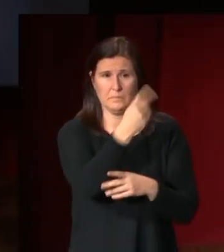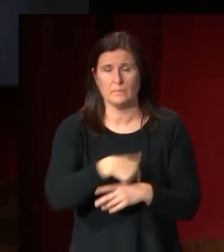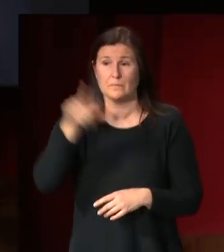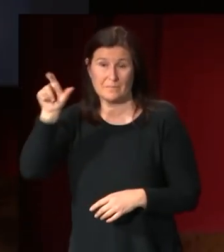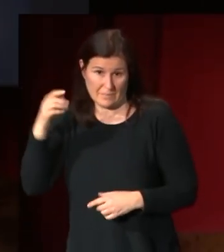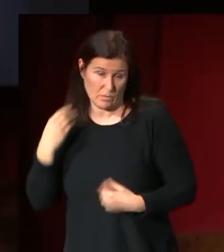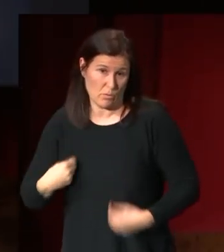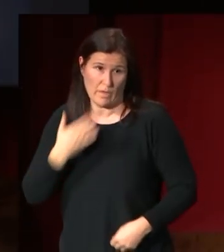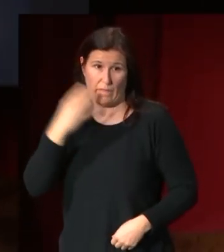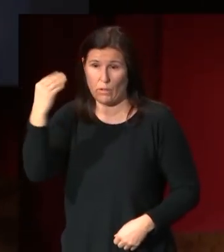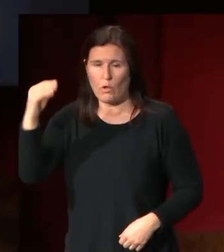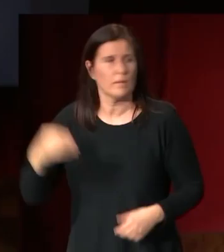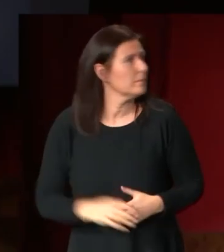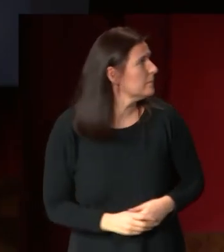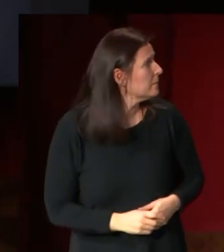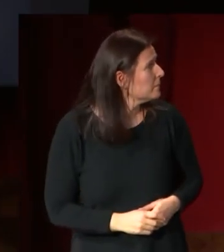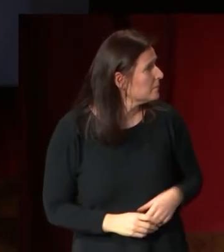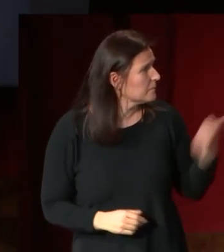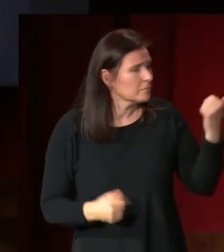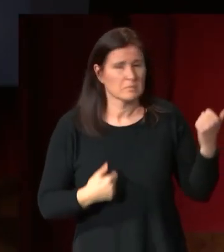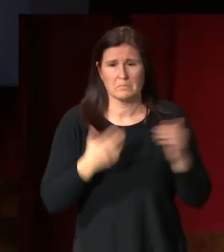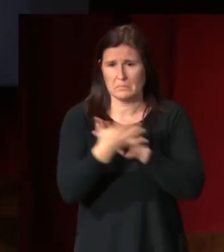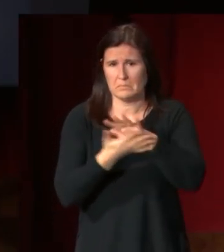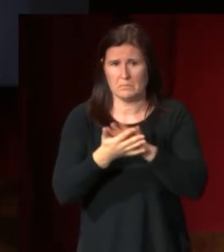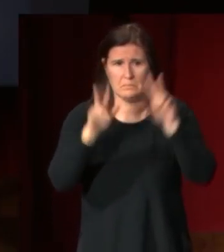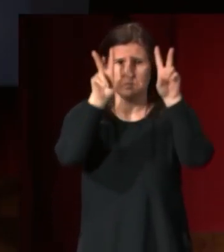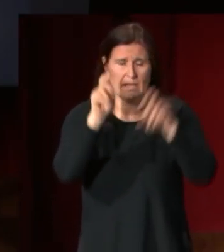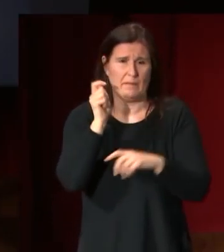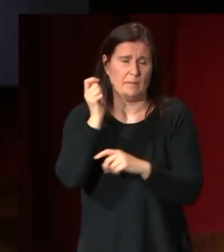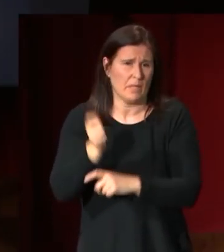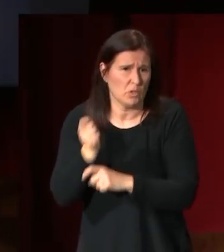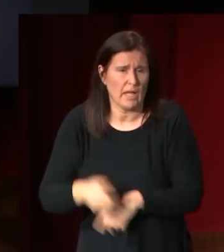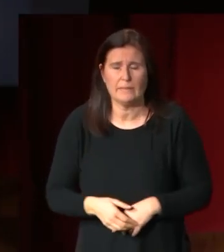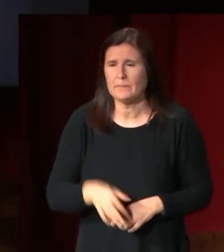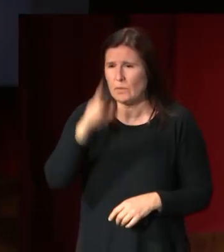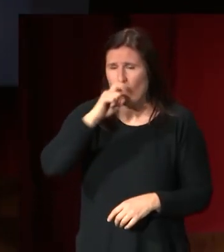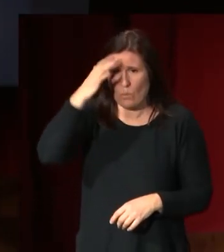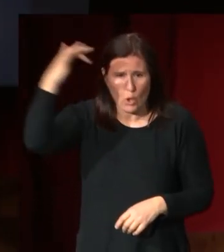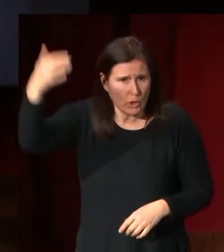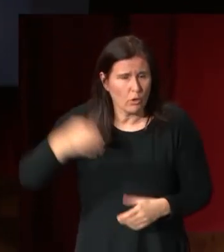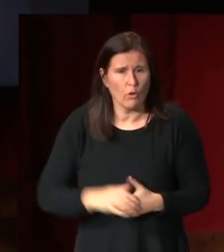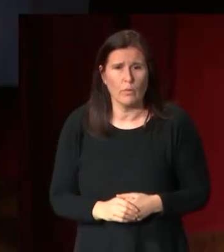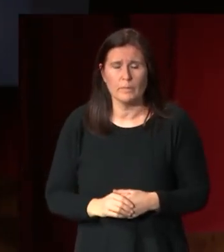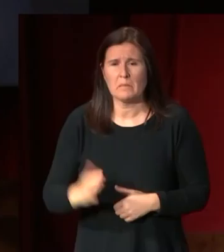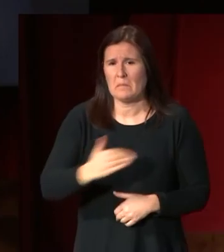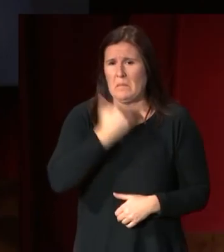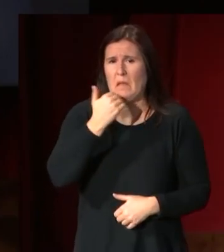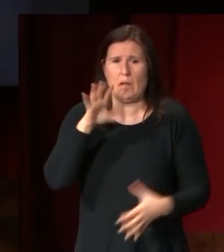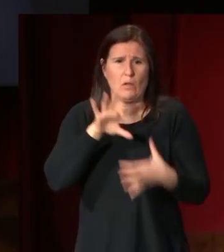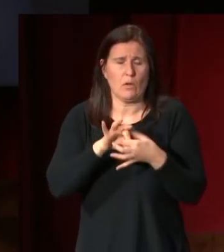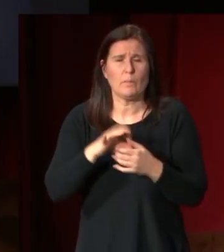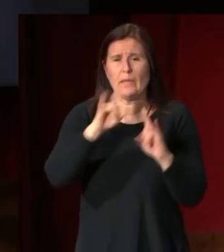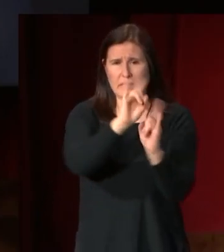como bueno estamos hablando de un tema pastoral bucólico con un cierto resabio pues algo